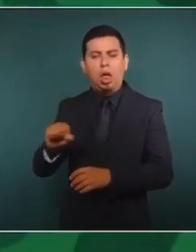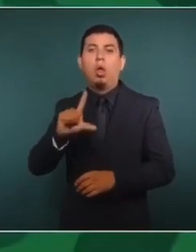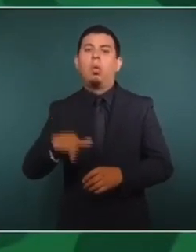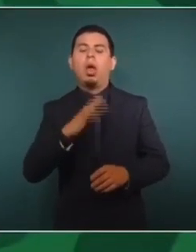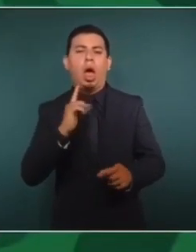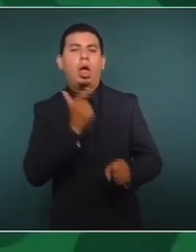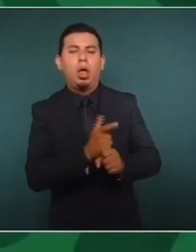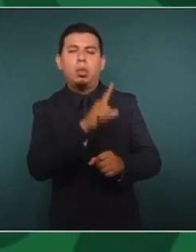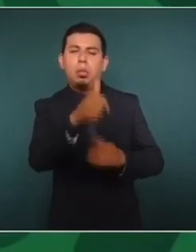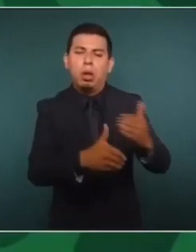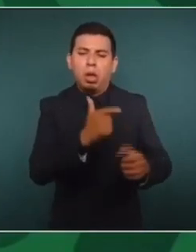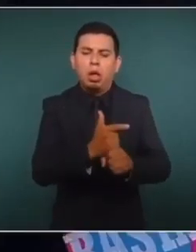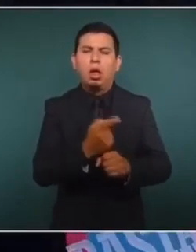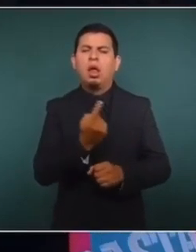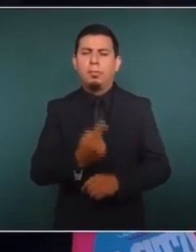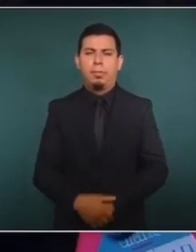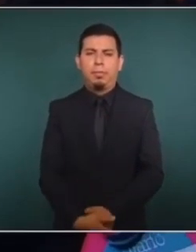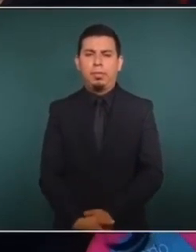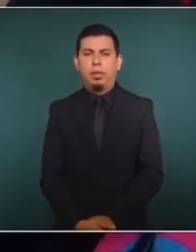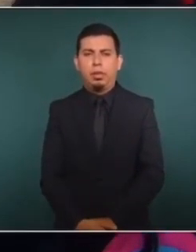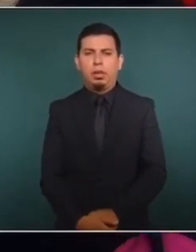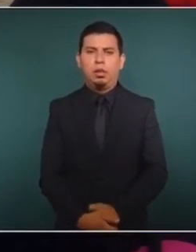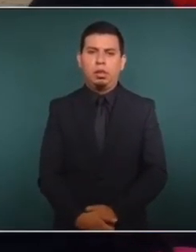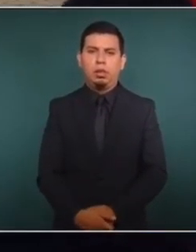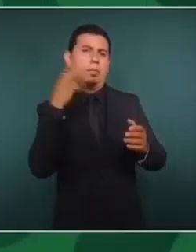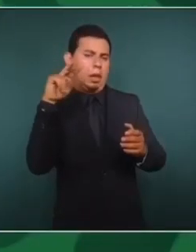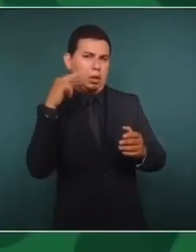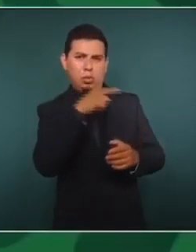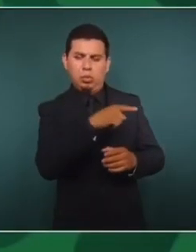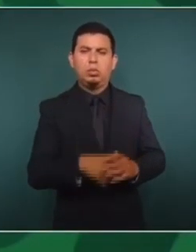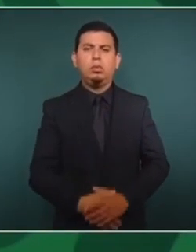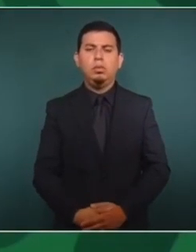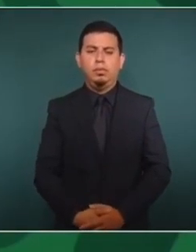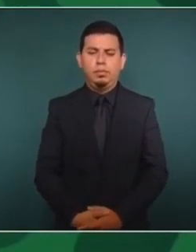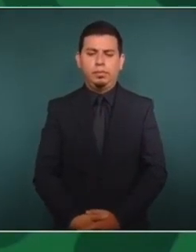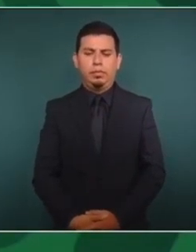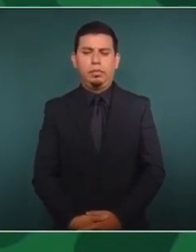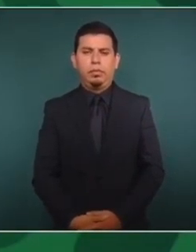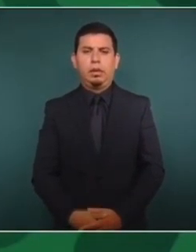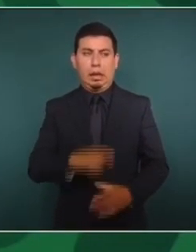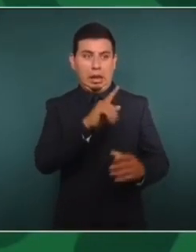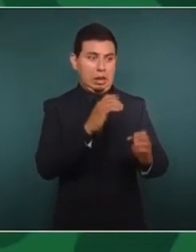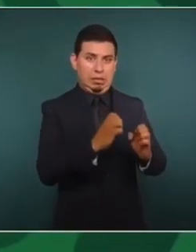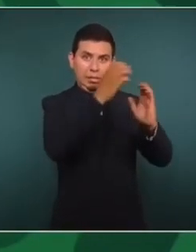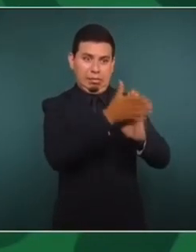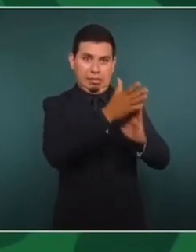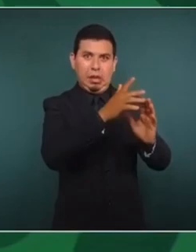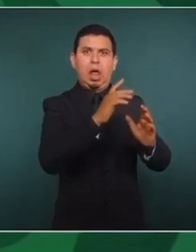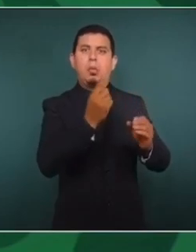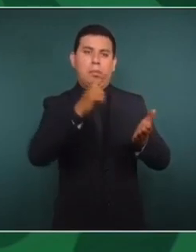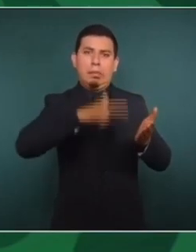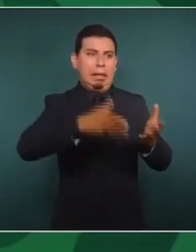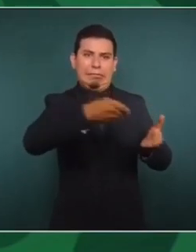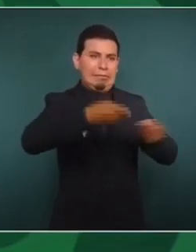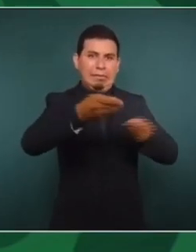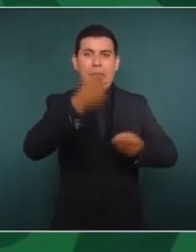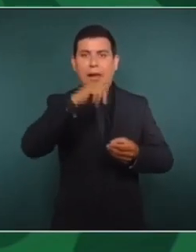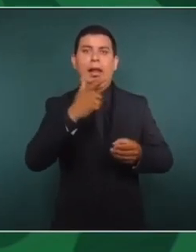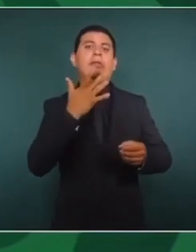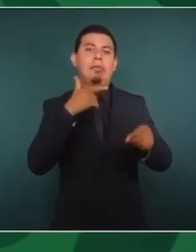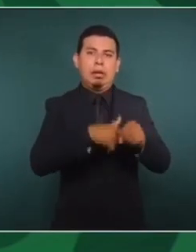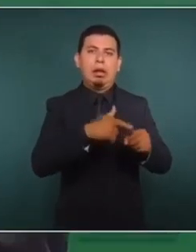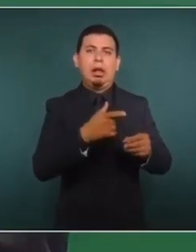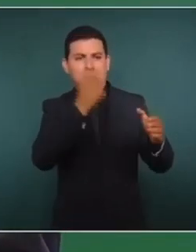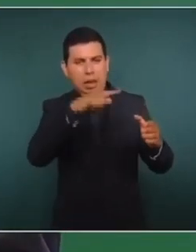también que habían tenido un trato preferente y logró contratos muy benéficos para que Pemex